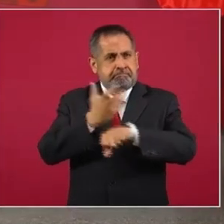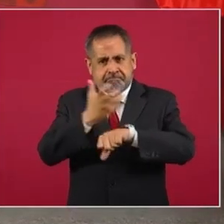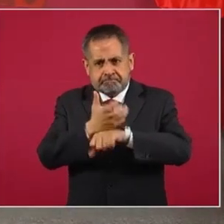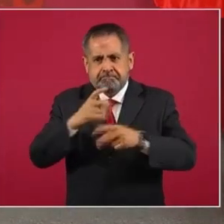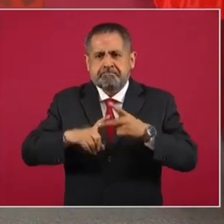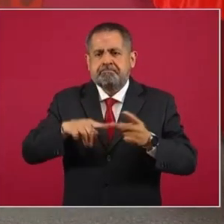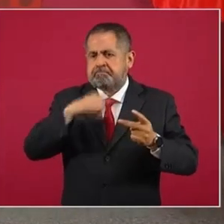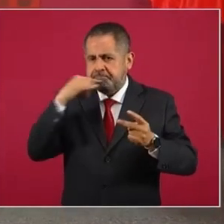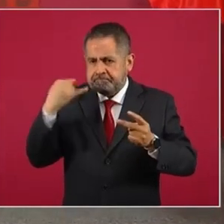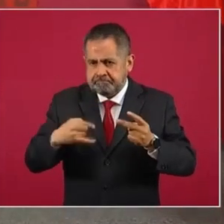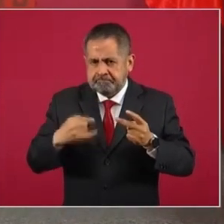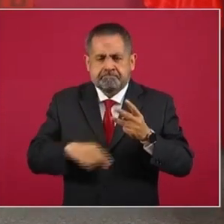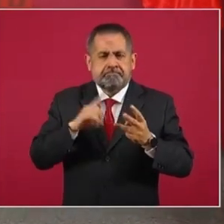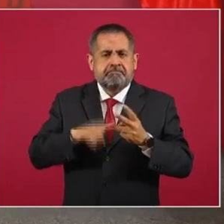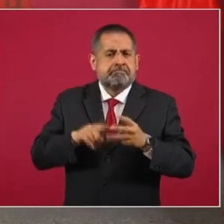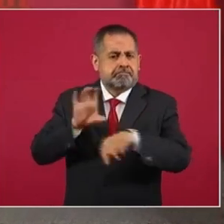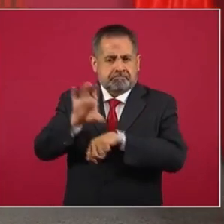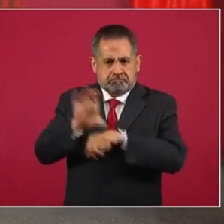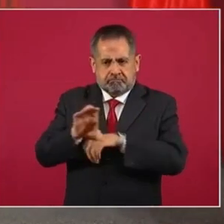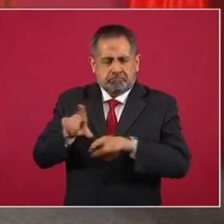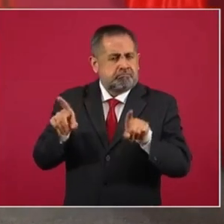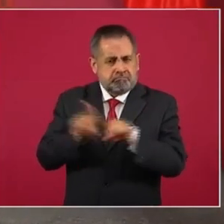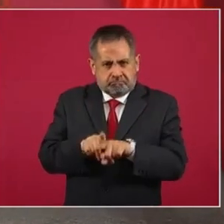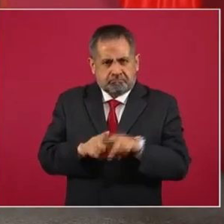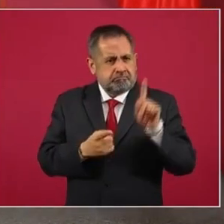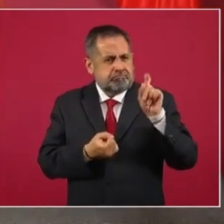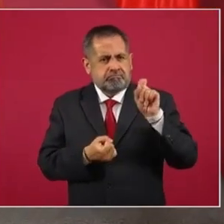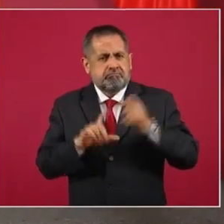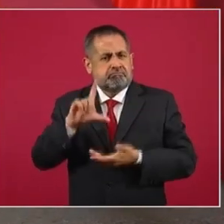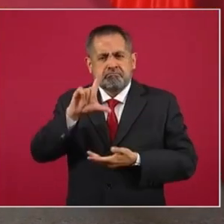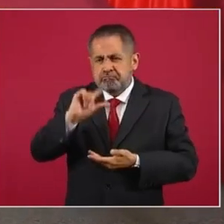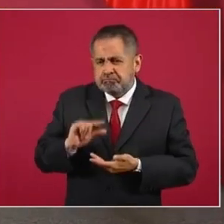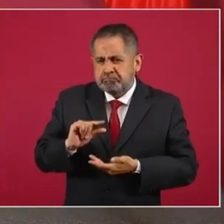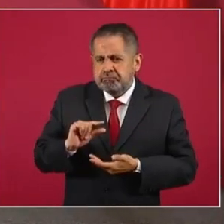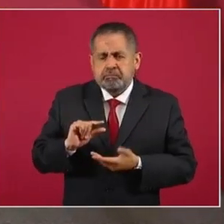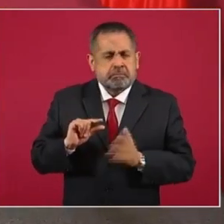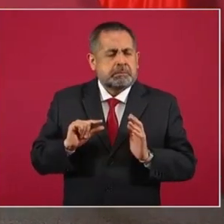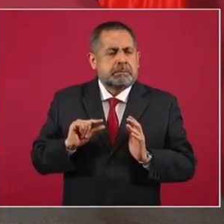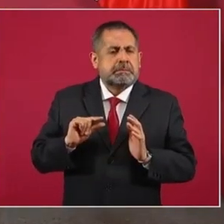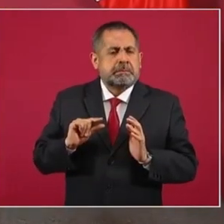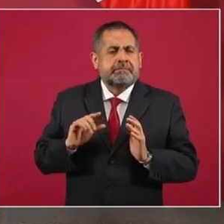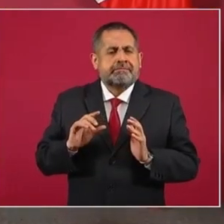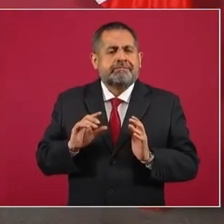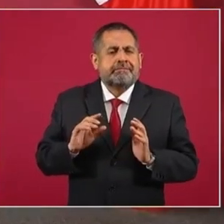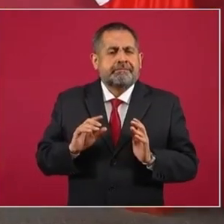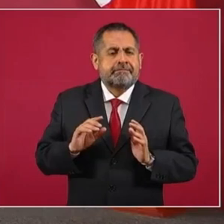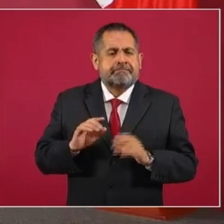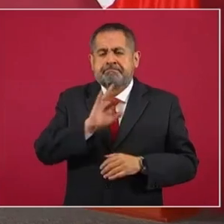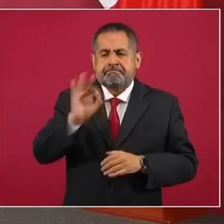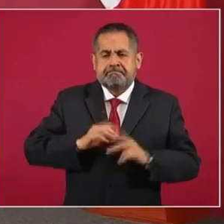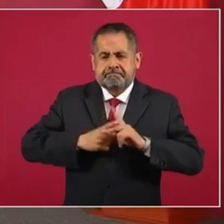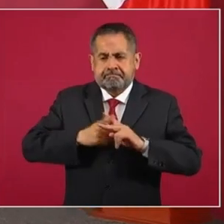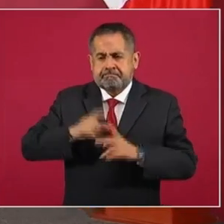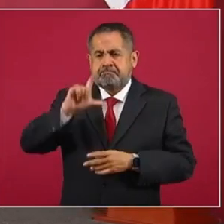y en Colombia, que son tasas más